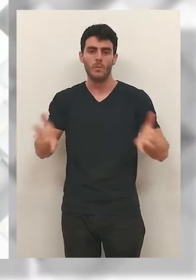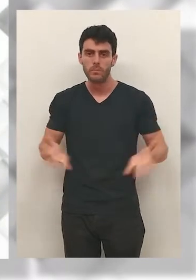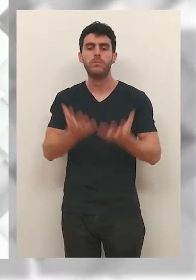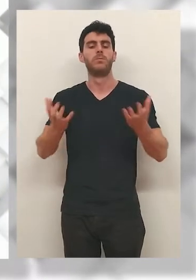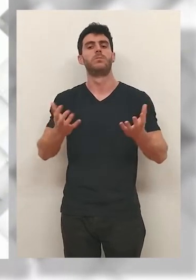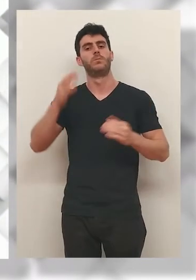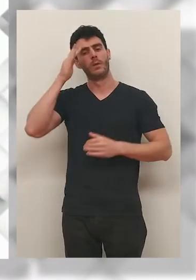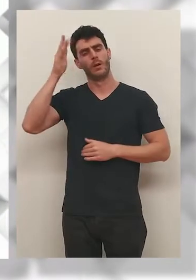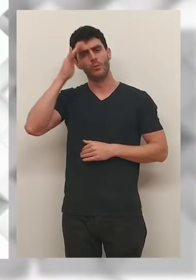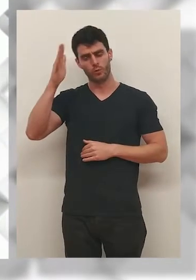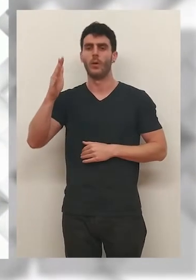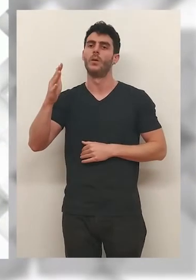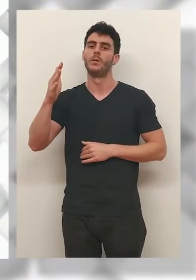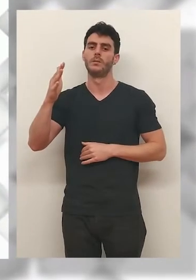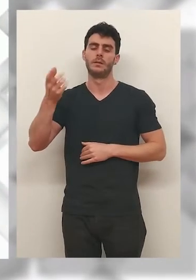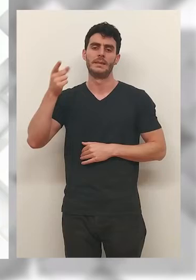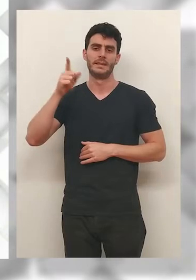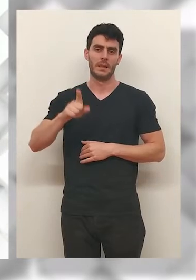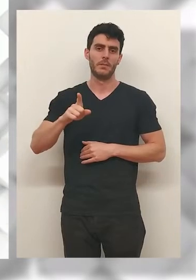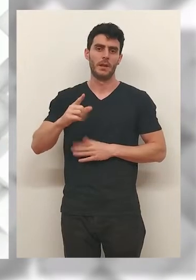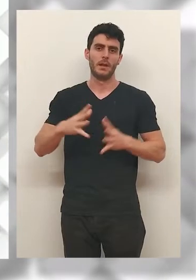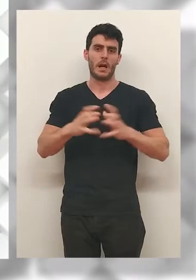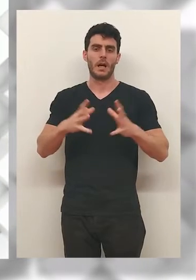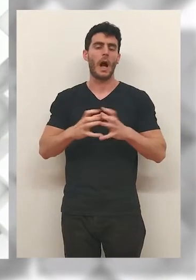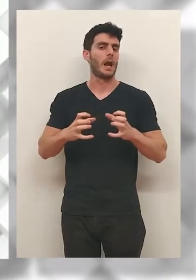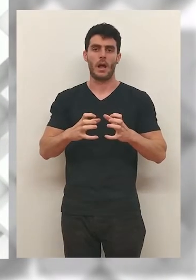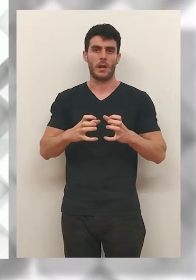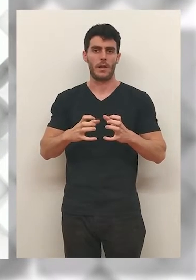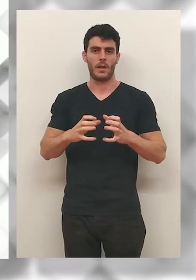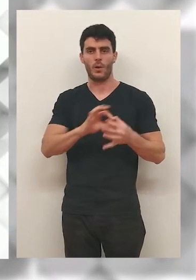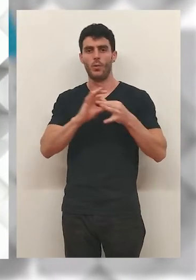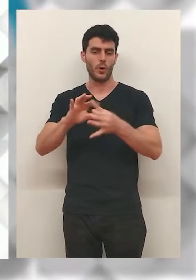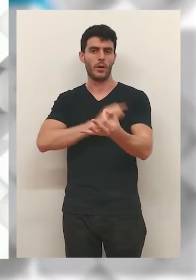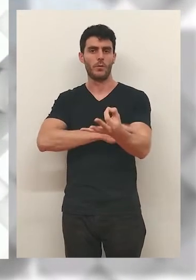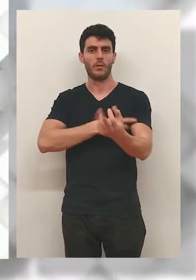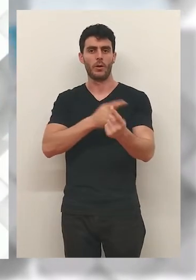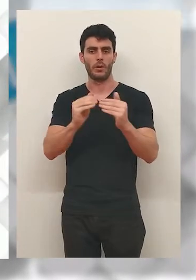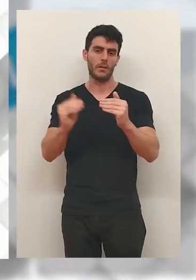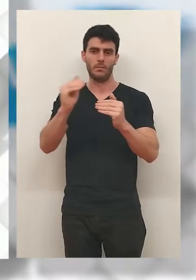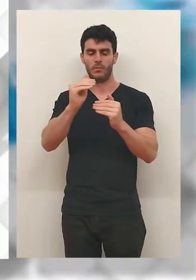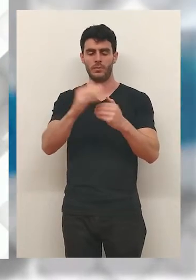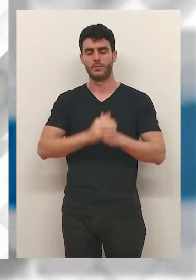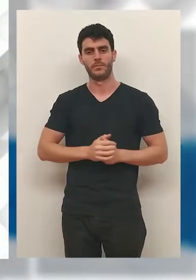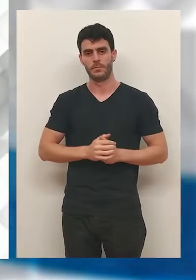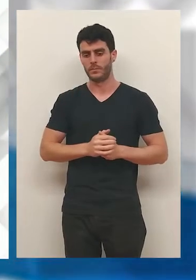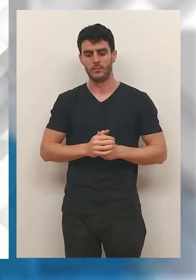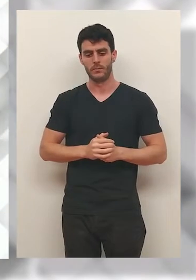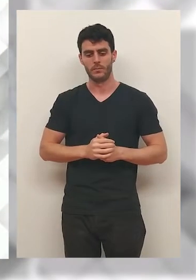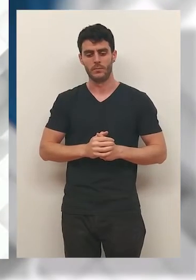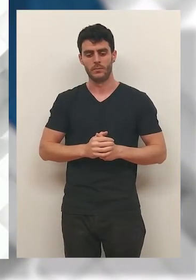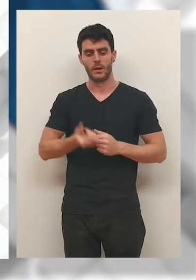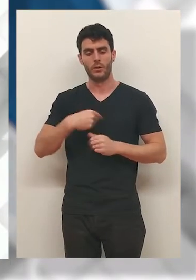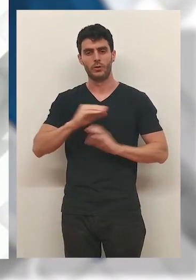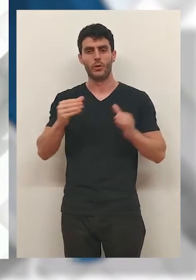con ilusión, con ganas y con esas ganas de poner o intentar poner a los grandes lo más alto posible, pues